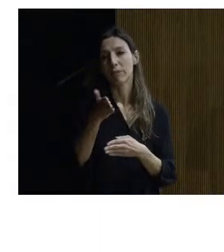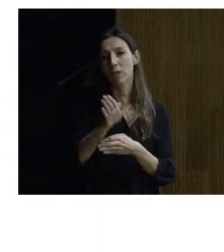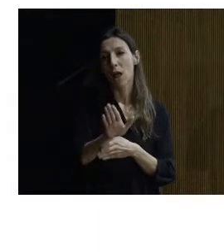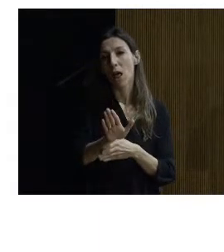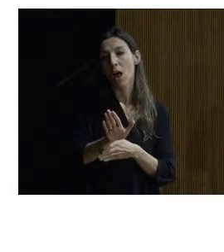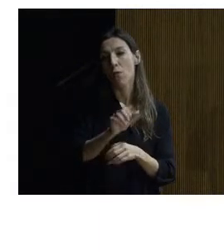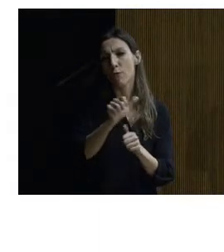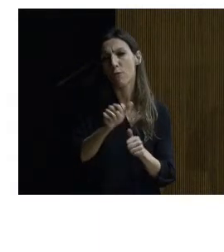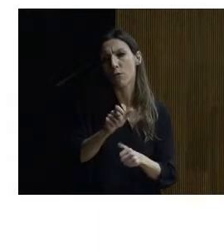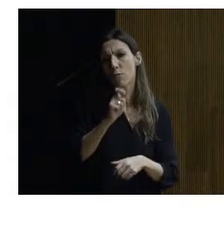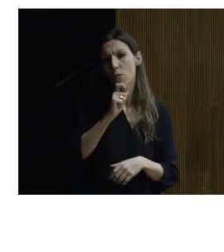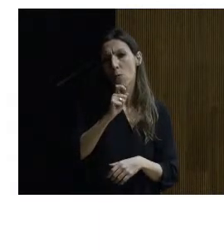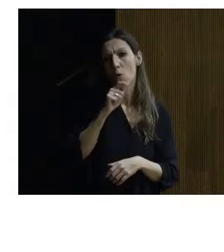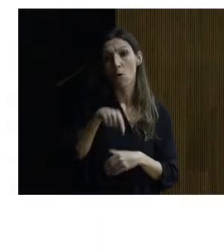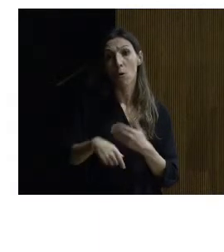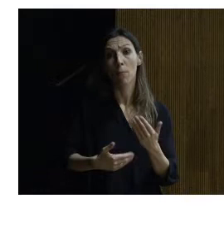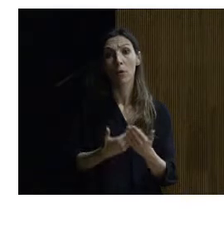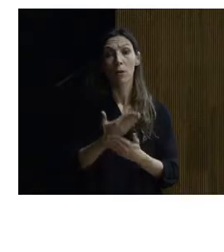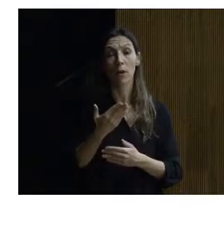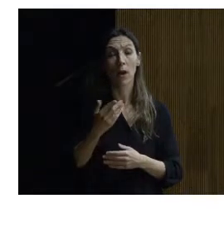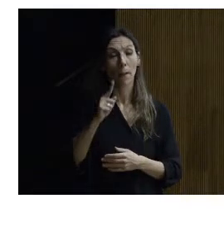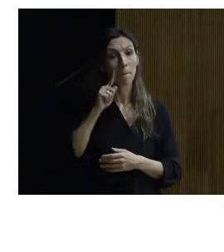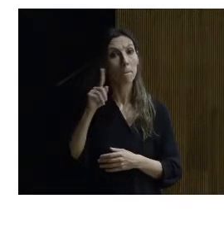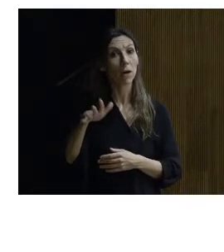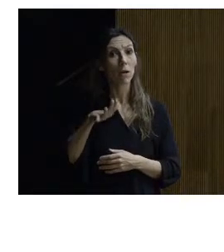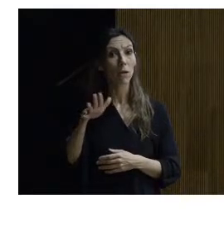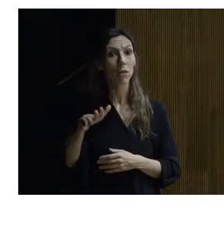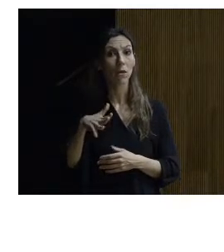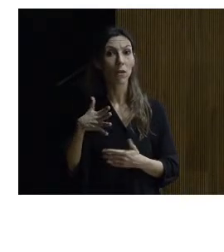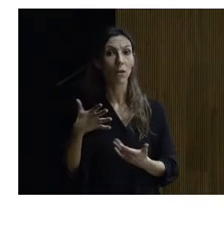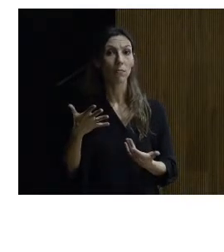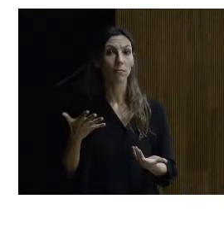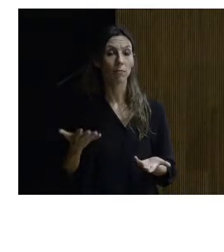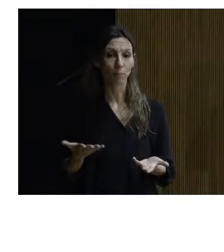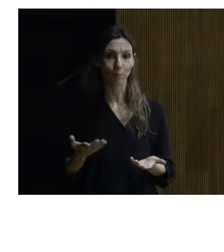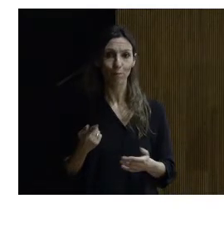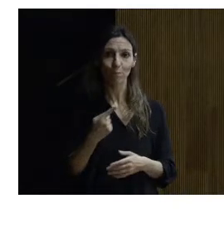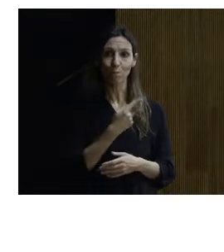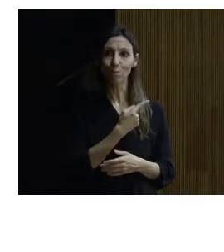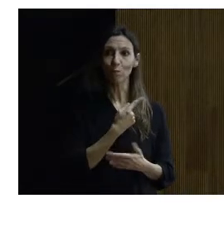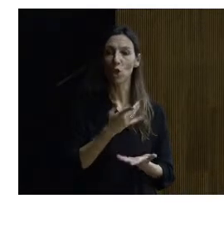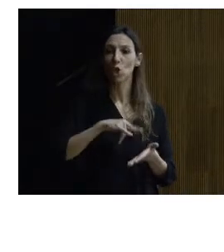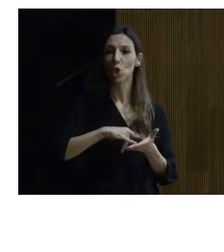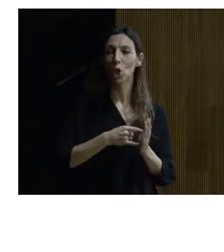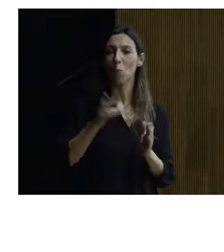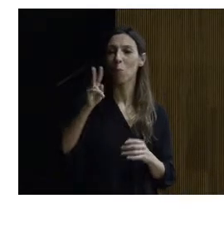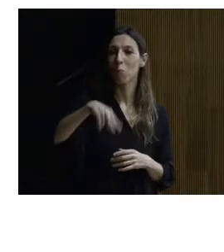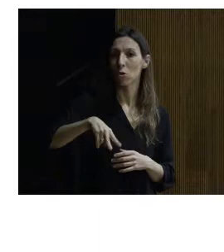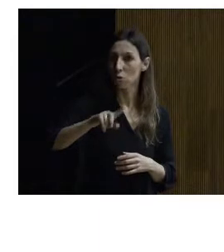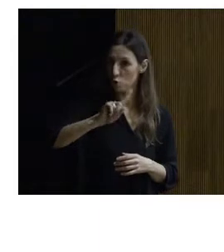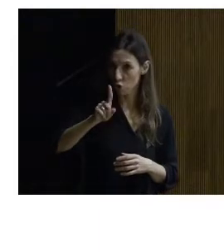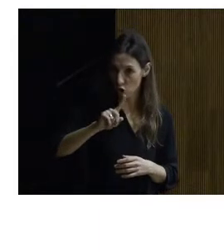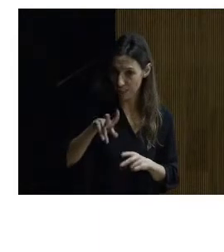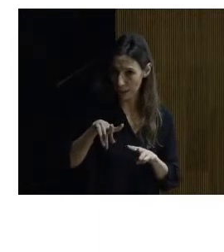bueno esta mañana que parece que o sea esto no es una solución esto en